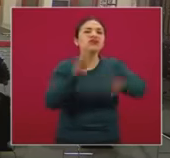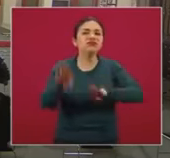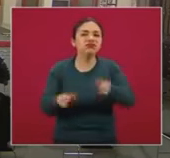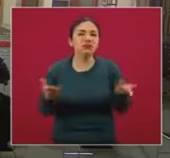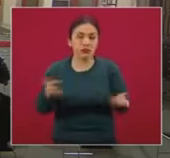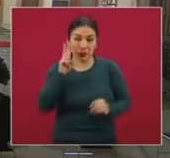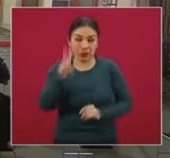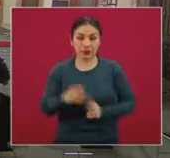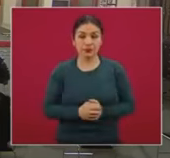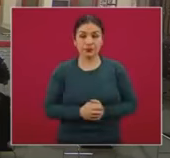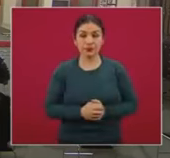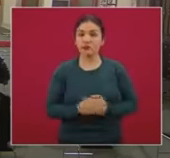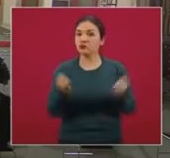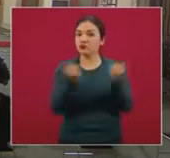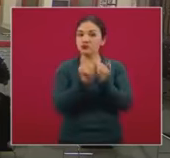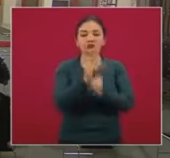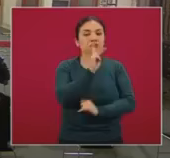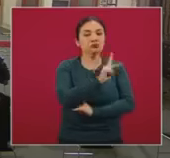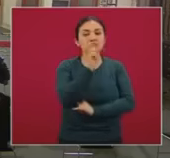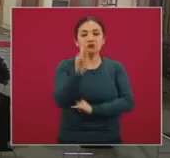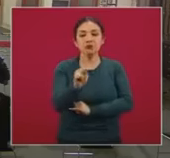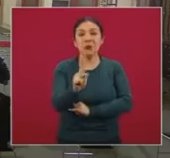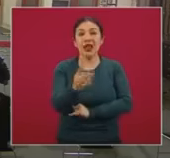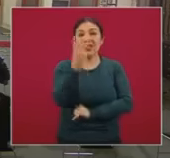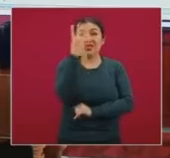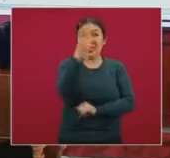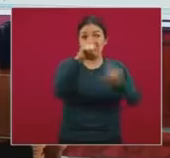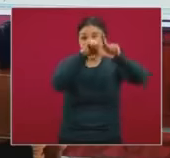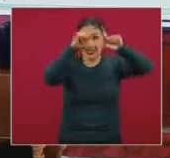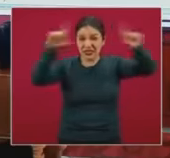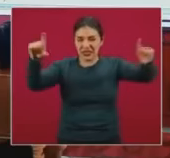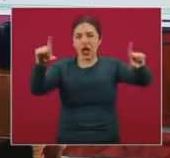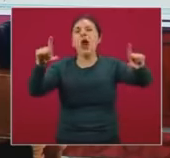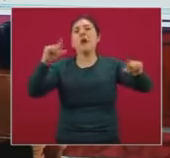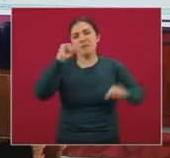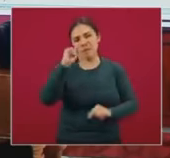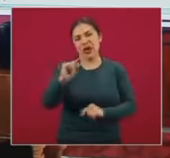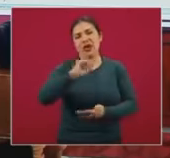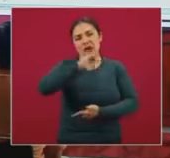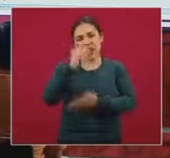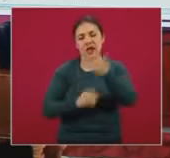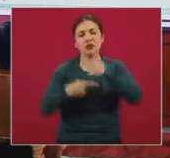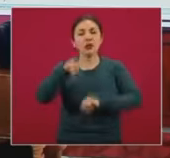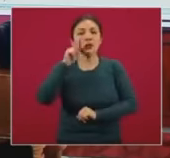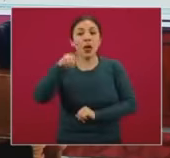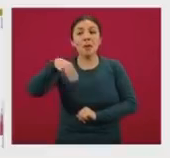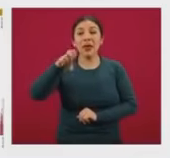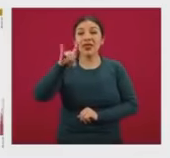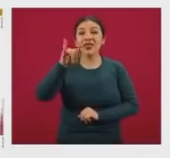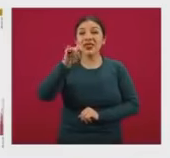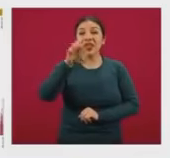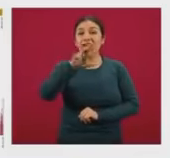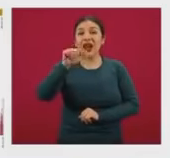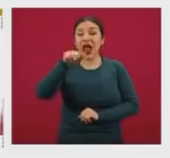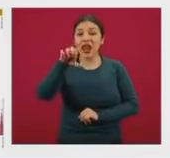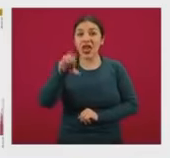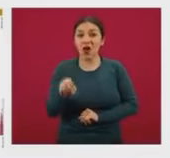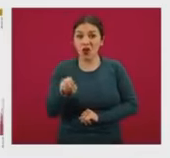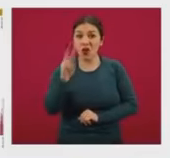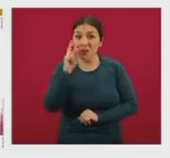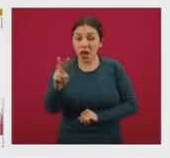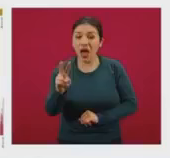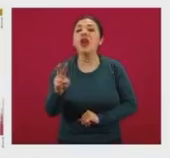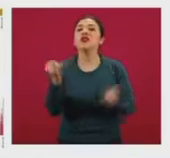Las primeras tres, también con una menor magnitud, aunque vemos que el Mediterráneo Oriental, así como lo veíamos en los casos,